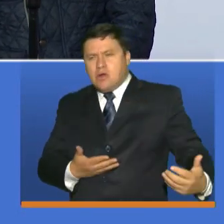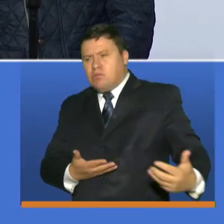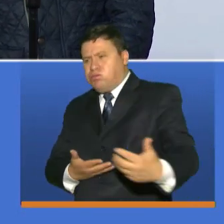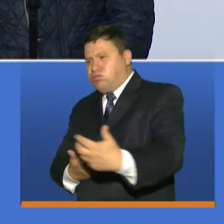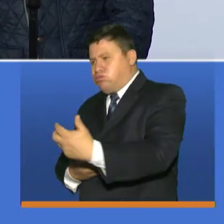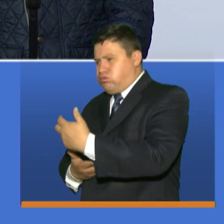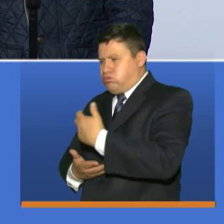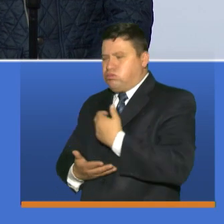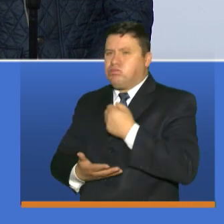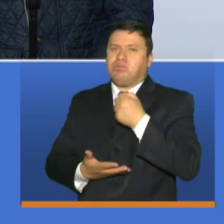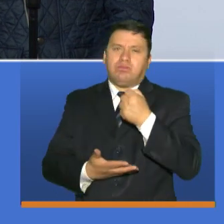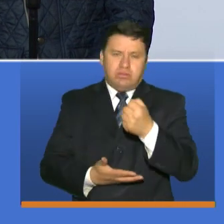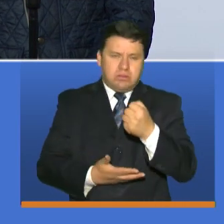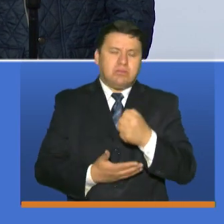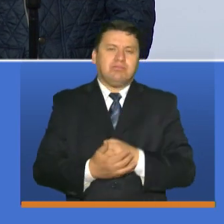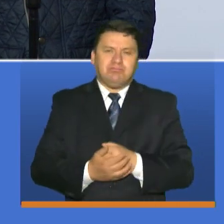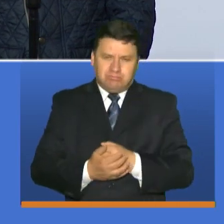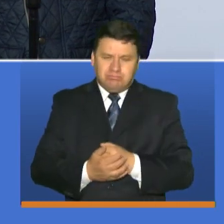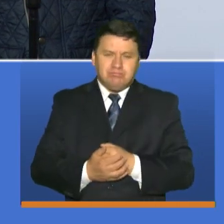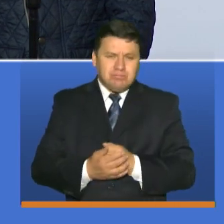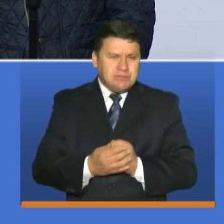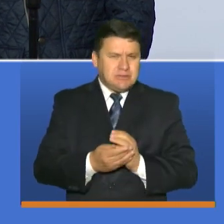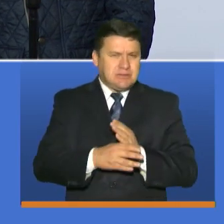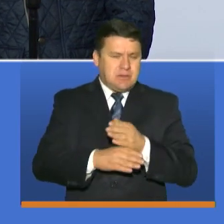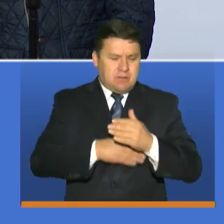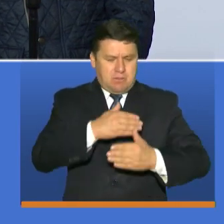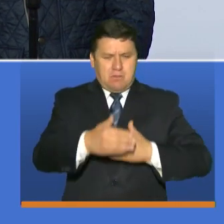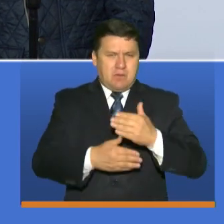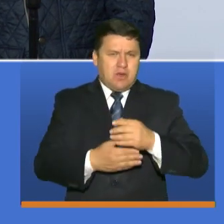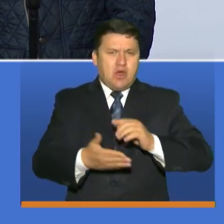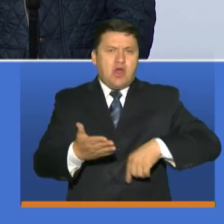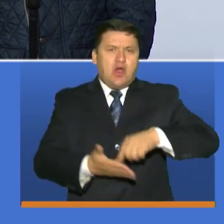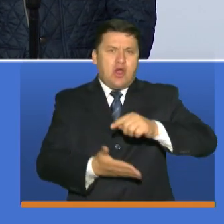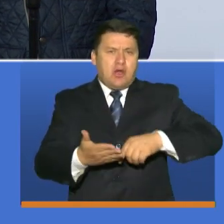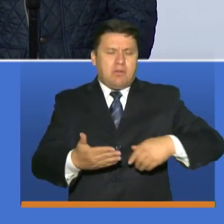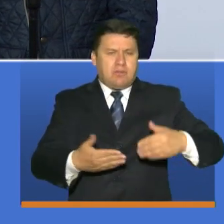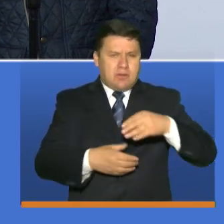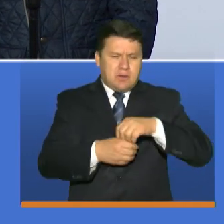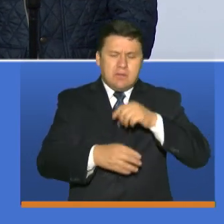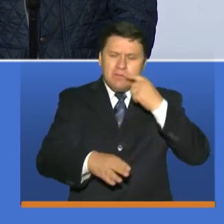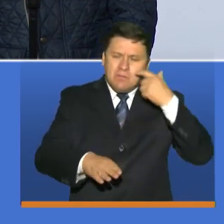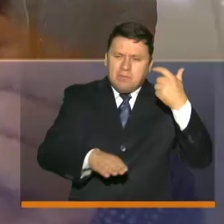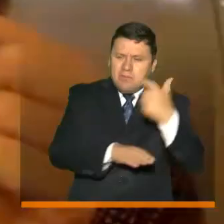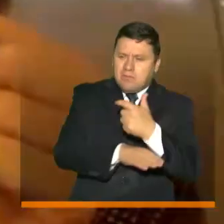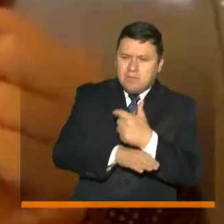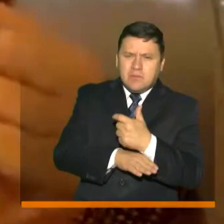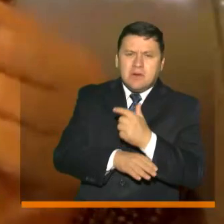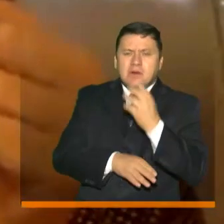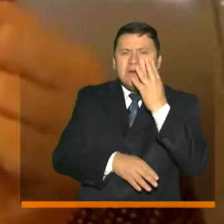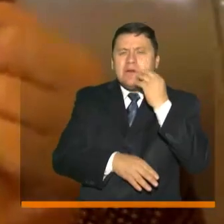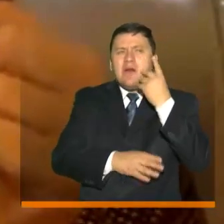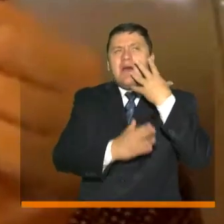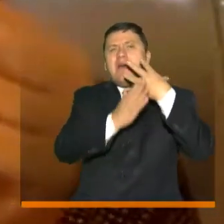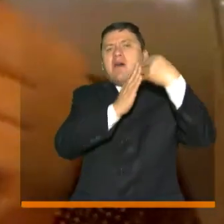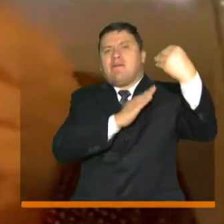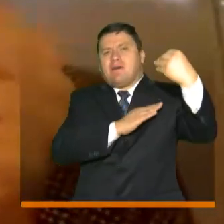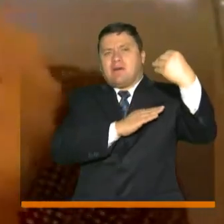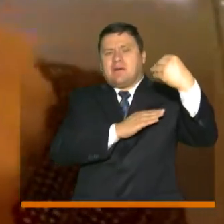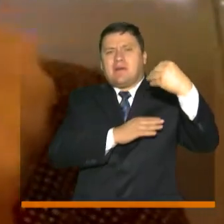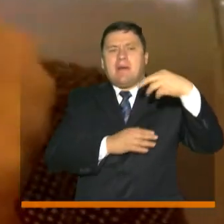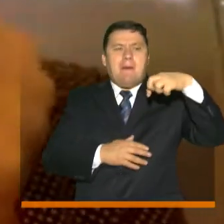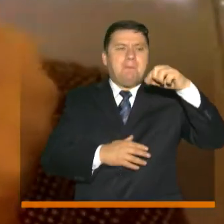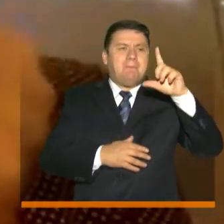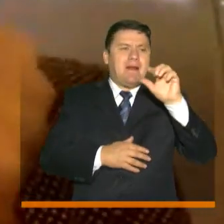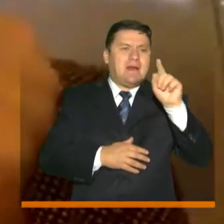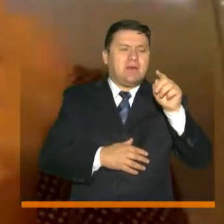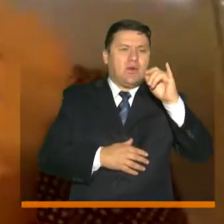los recursos y a través de este proceso de contratación verificado por un externo por la Price